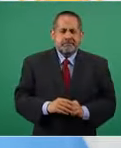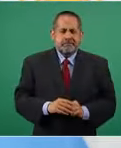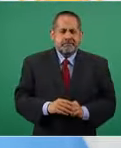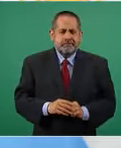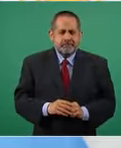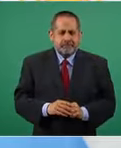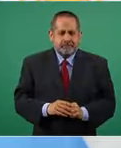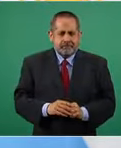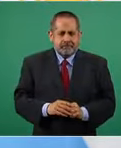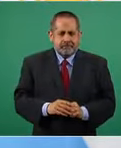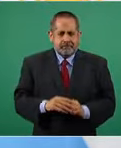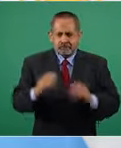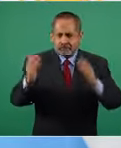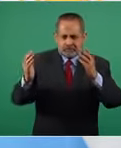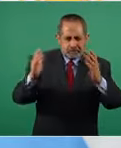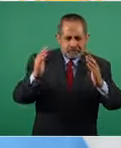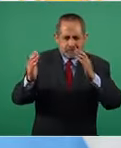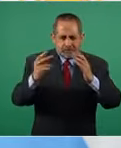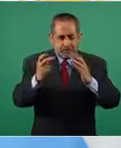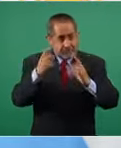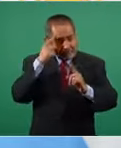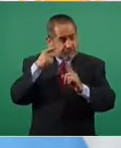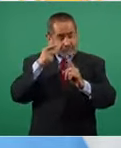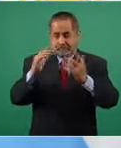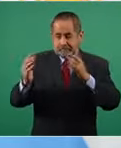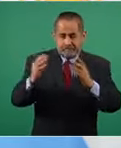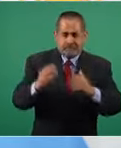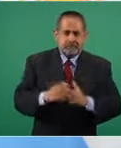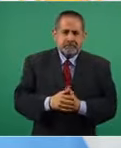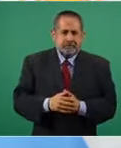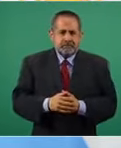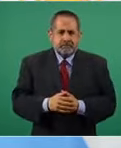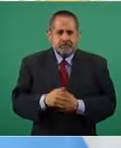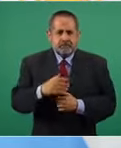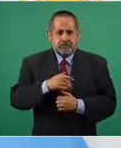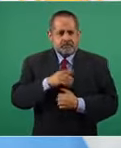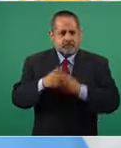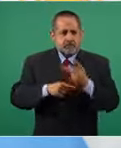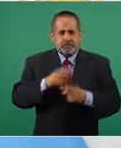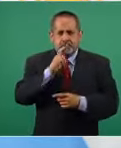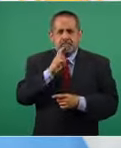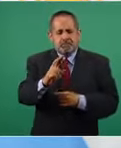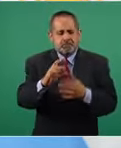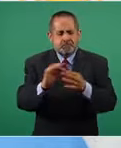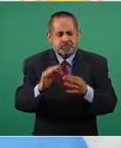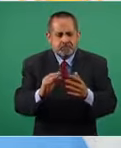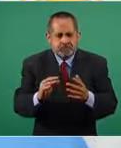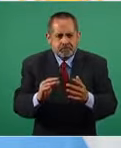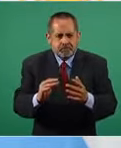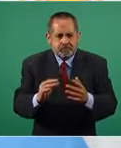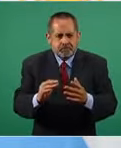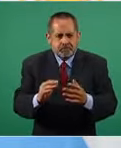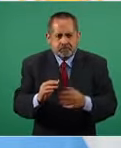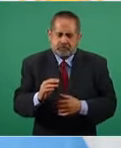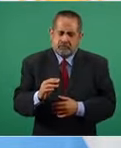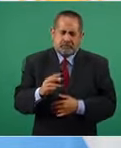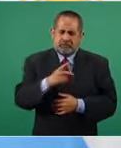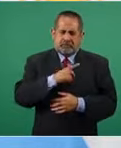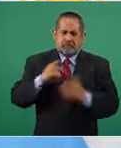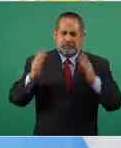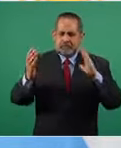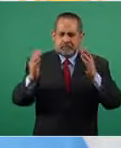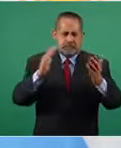pues si se tratara de eso yo podría contestarle nada más que es hasta de mal gusto